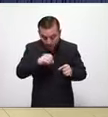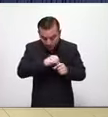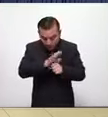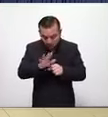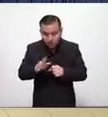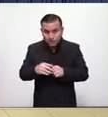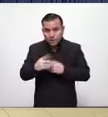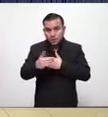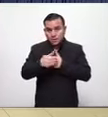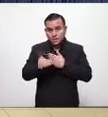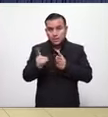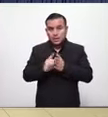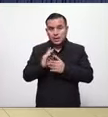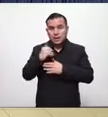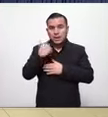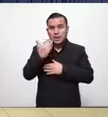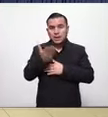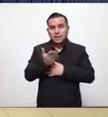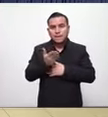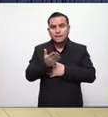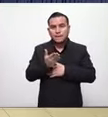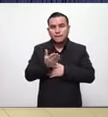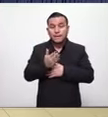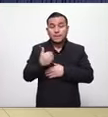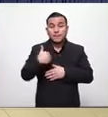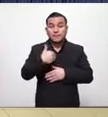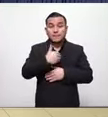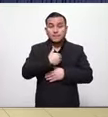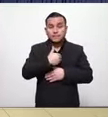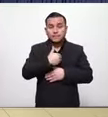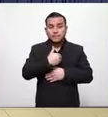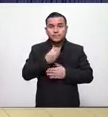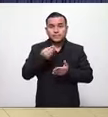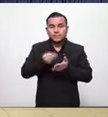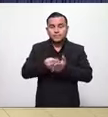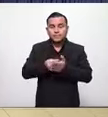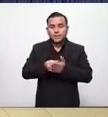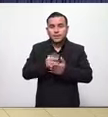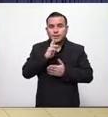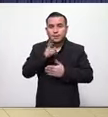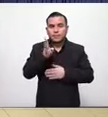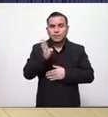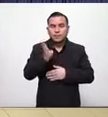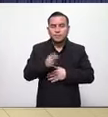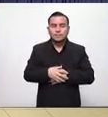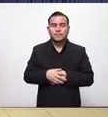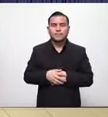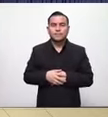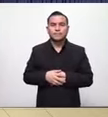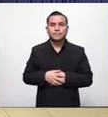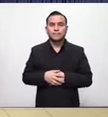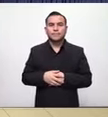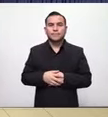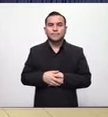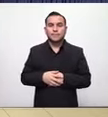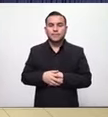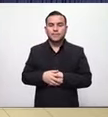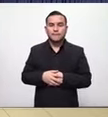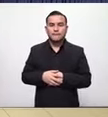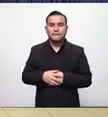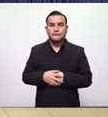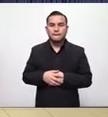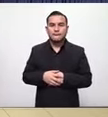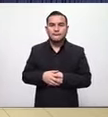hizo la diputada y luego a la ministra sobre los buses si